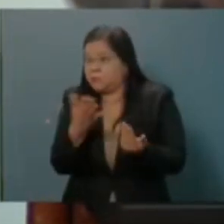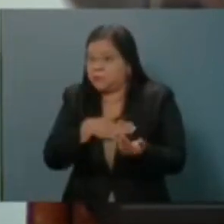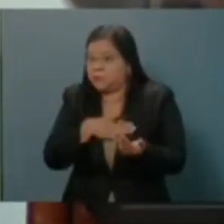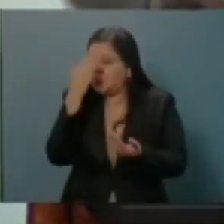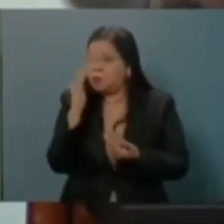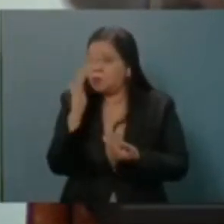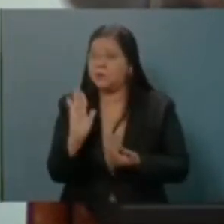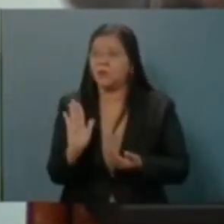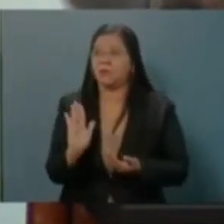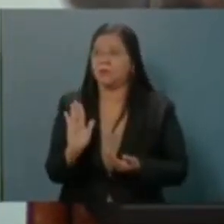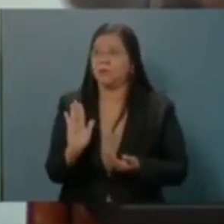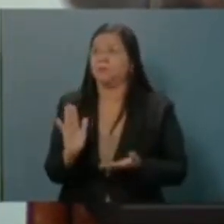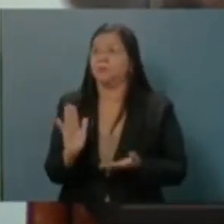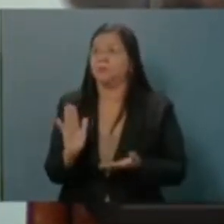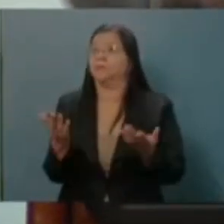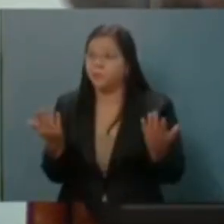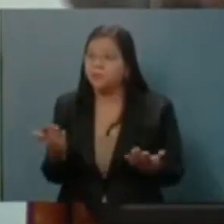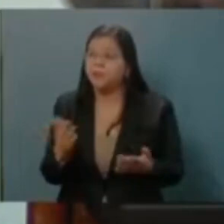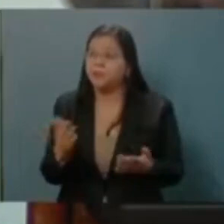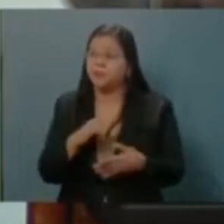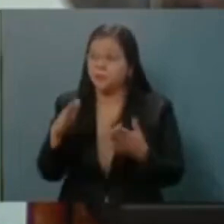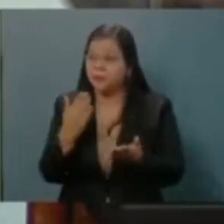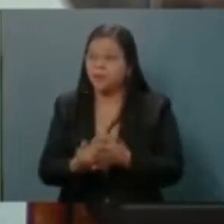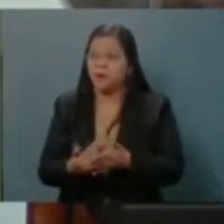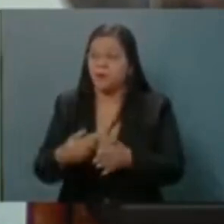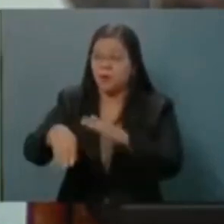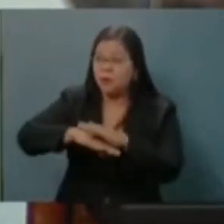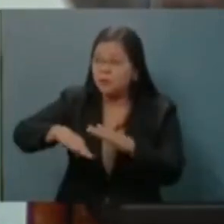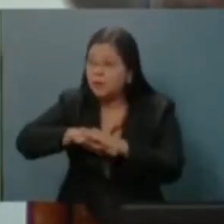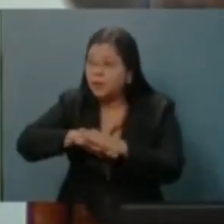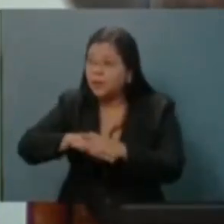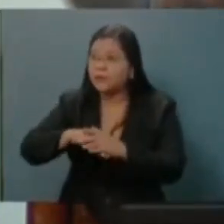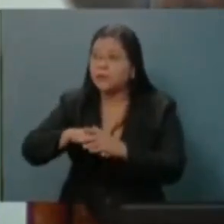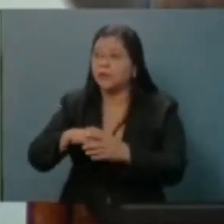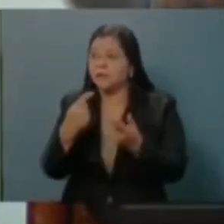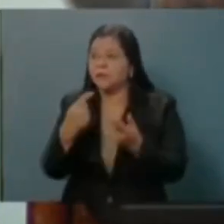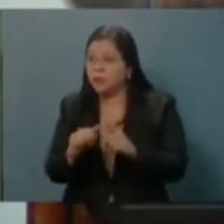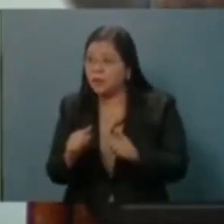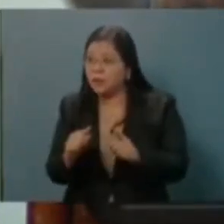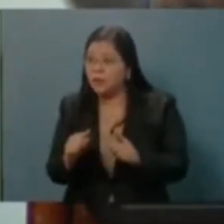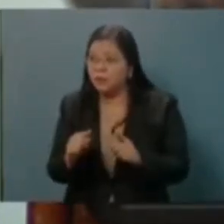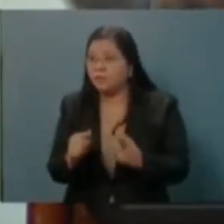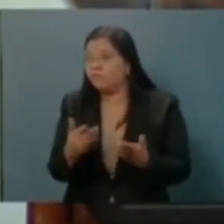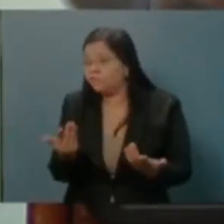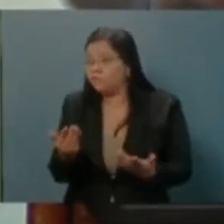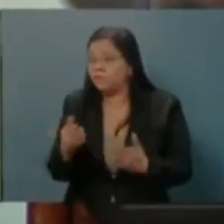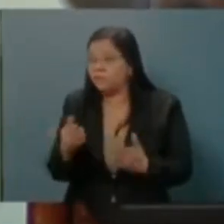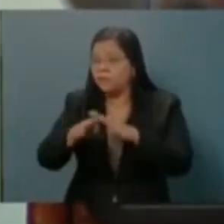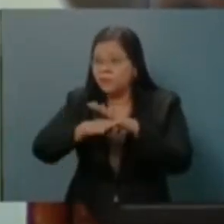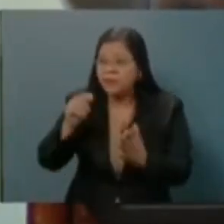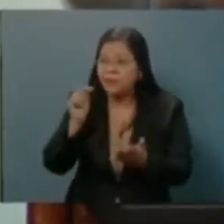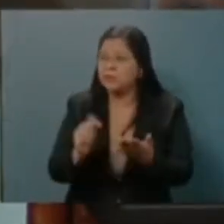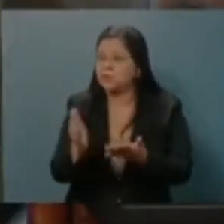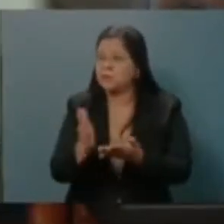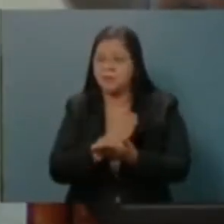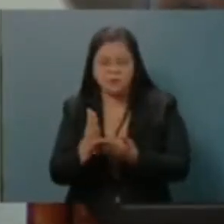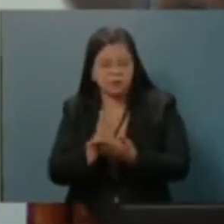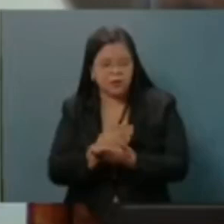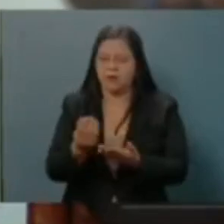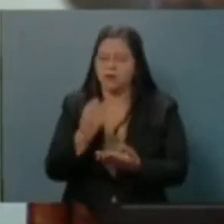criterio. Va a ser en base a población o cuál es el criterio que se va a tomar. De eso nada se dice.